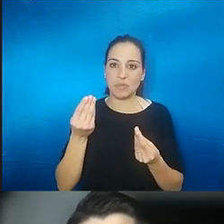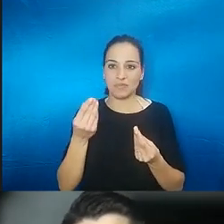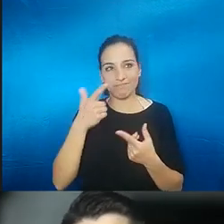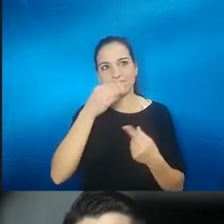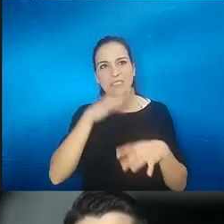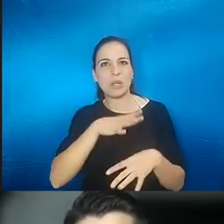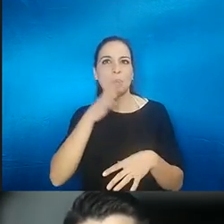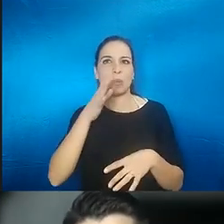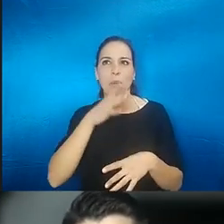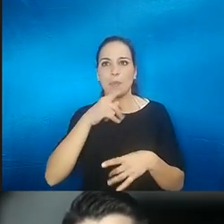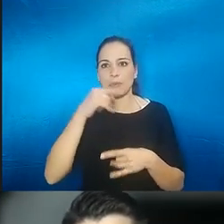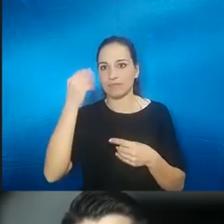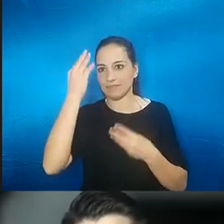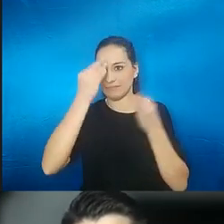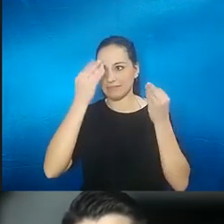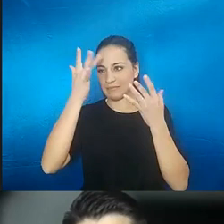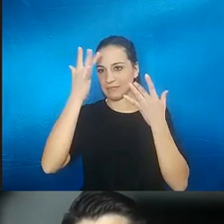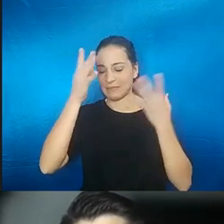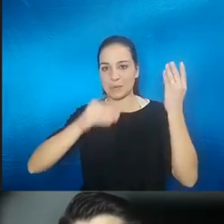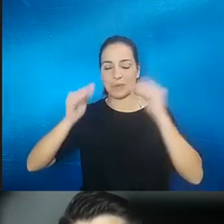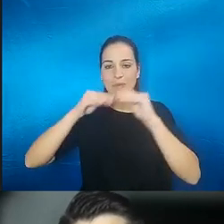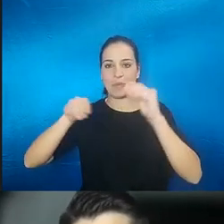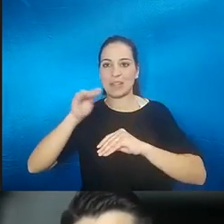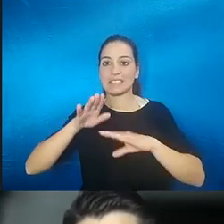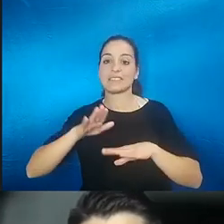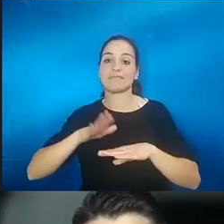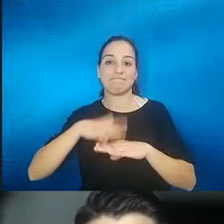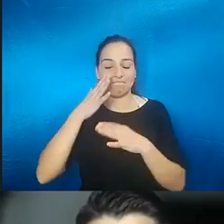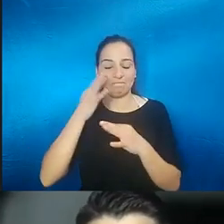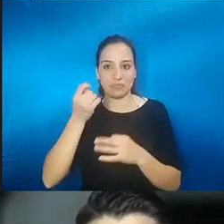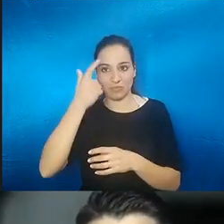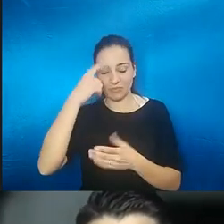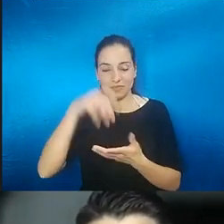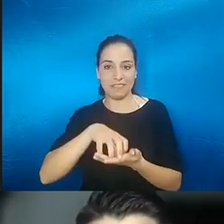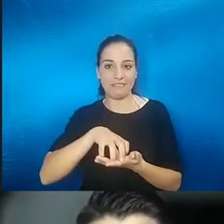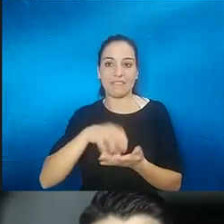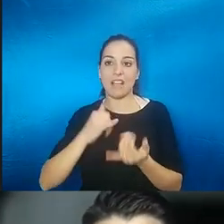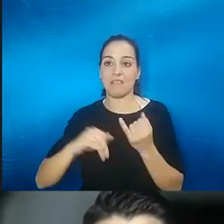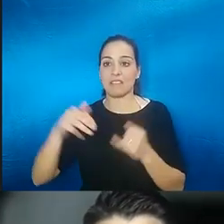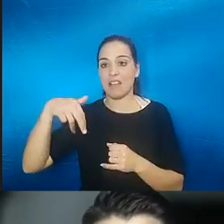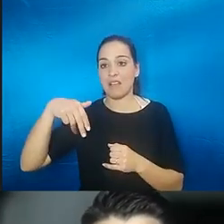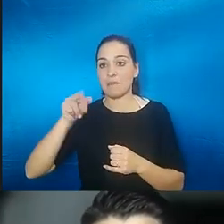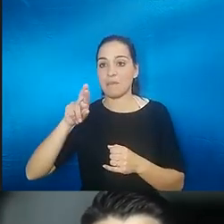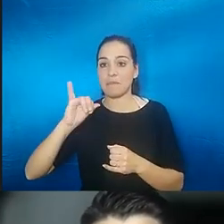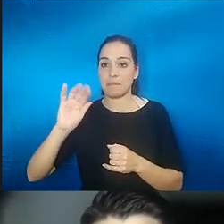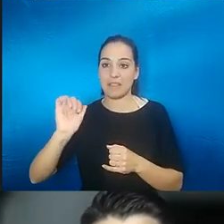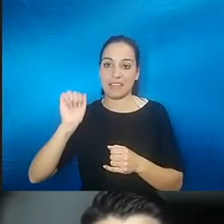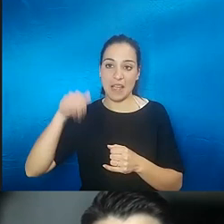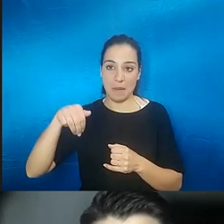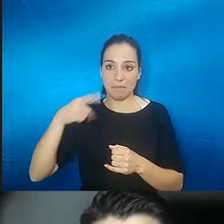por qué podía ser y es verdad que no se tenía la duda y al coincidir con Miriam y ver que a también la pasaba